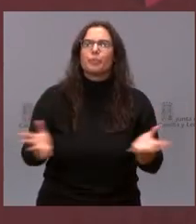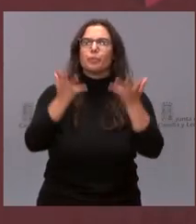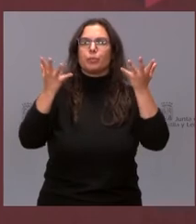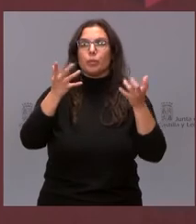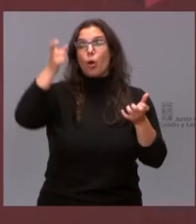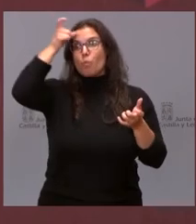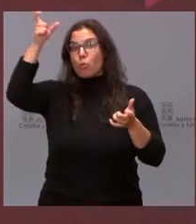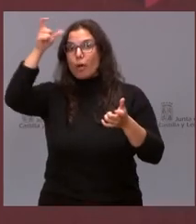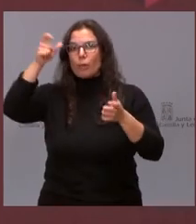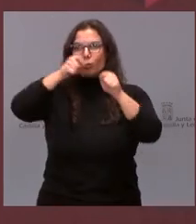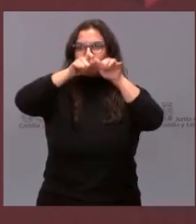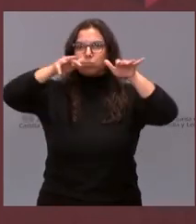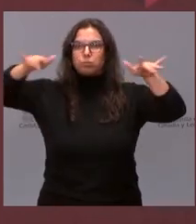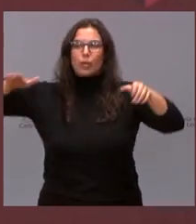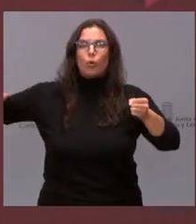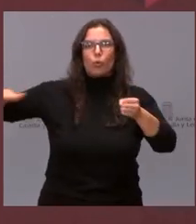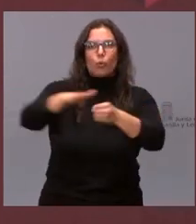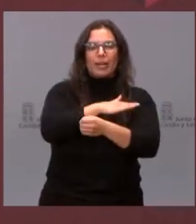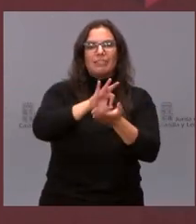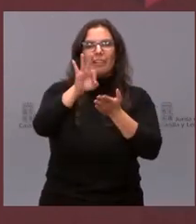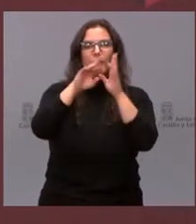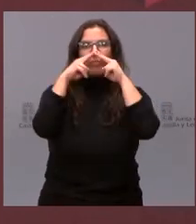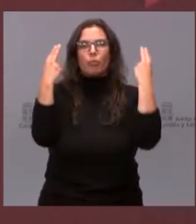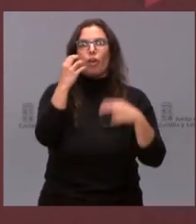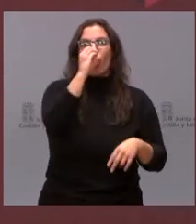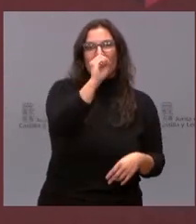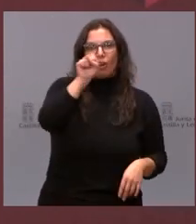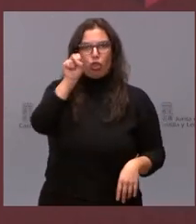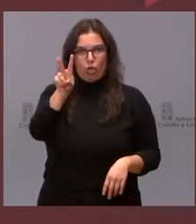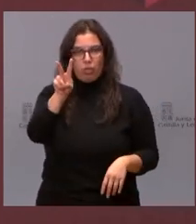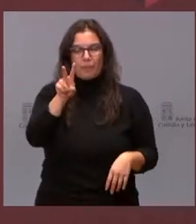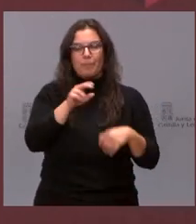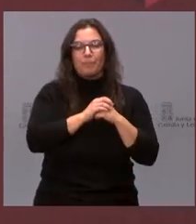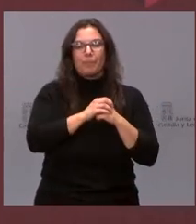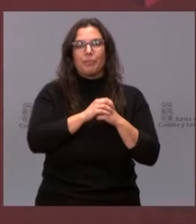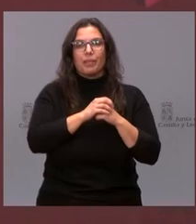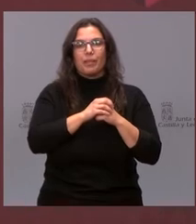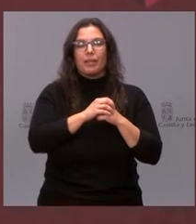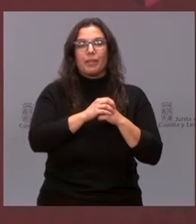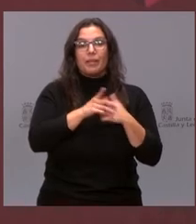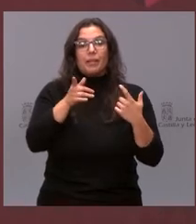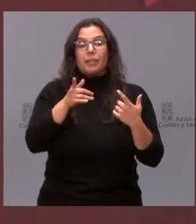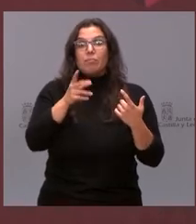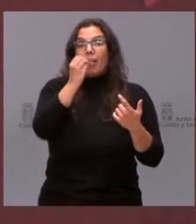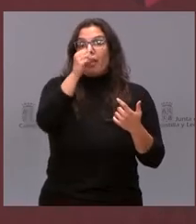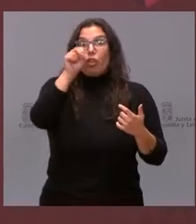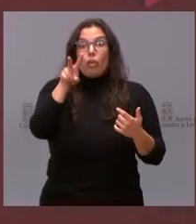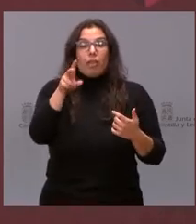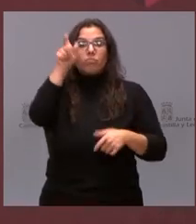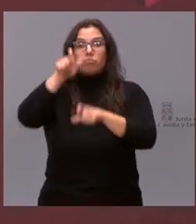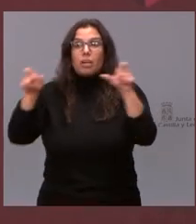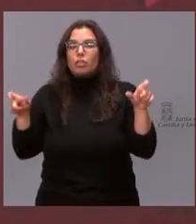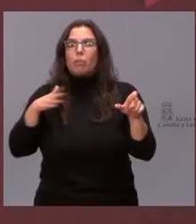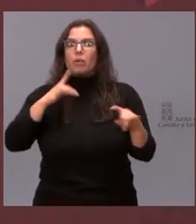rural del servicio público del 012. El 012, ahí los ciudadanos van a poder recibir